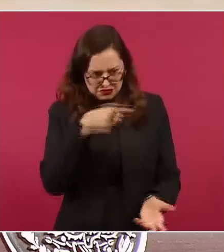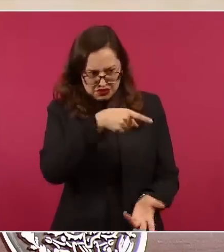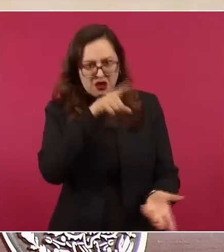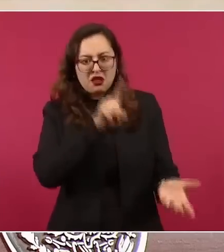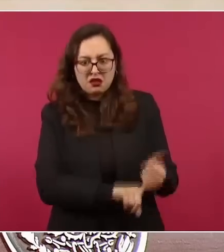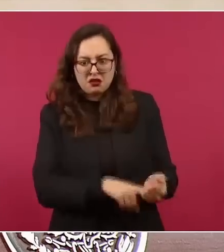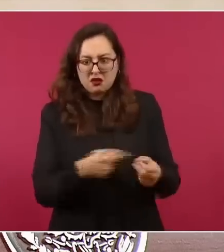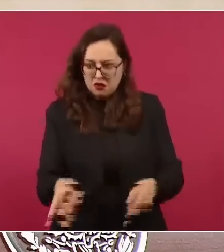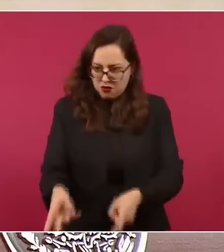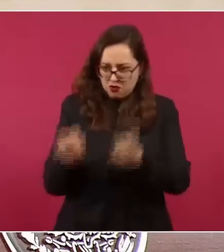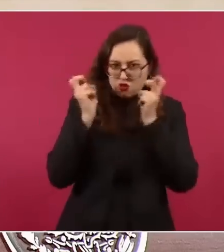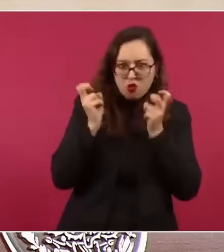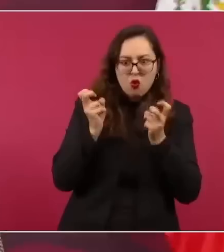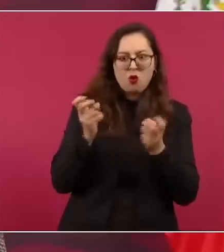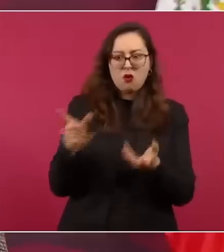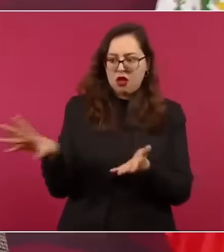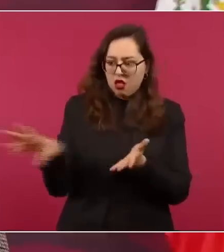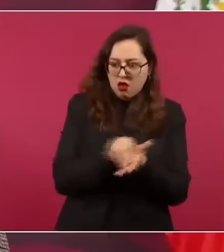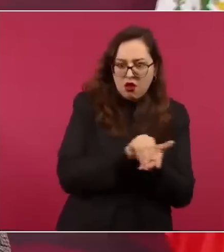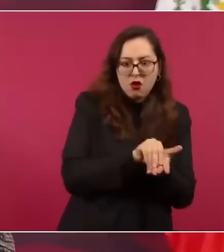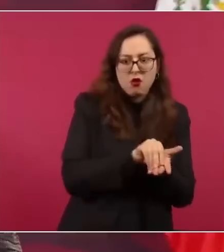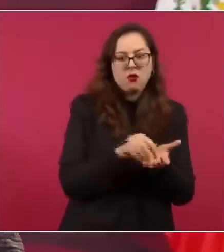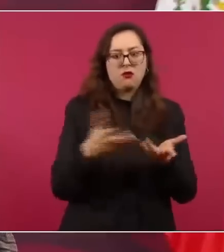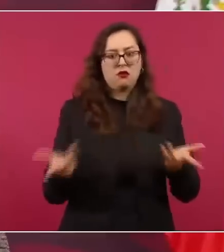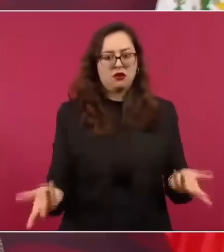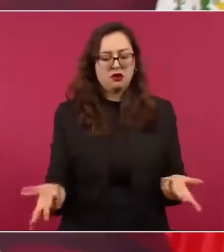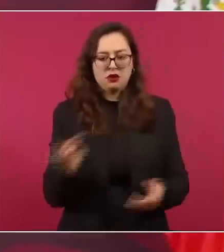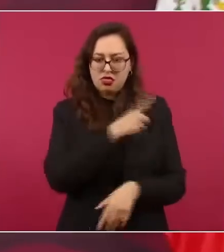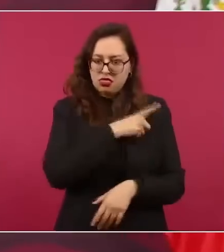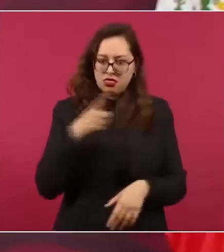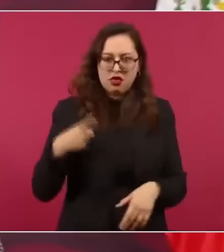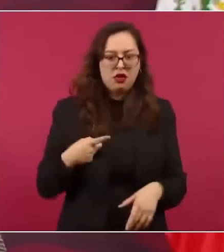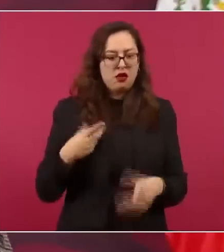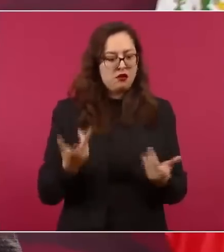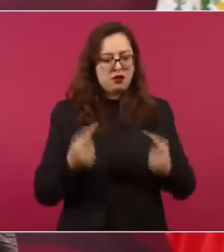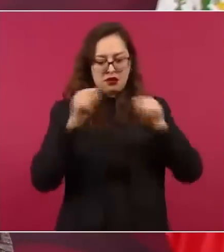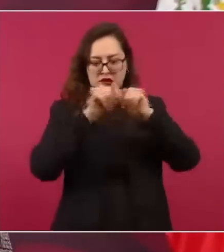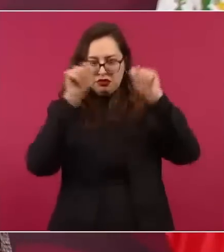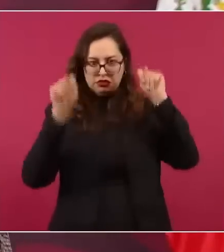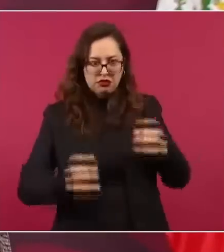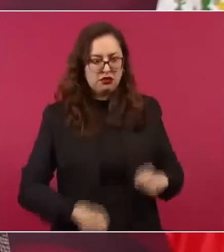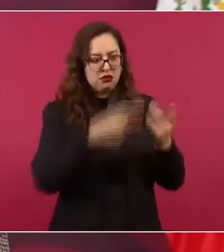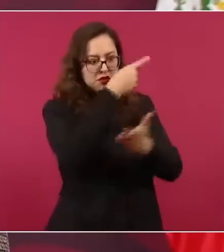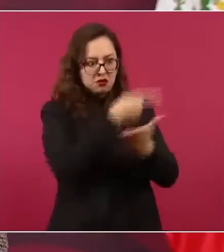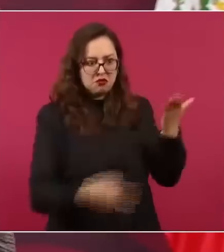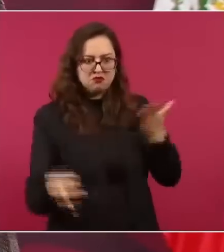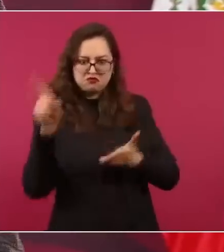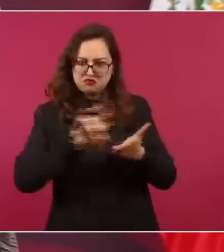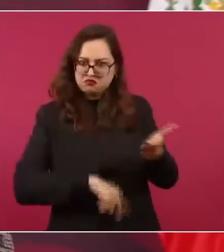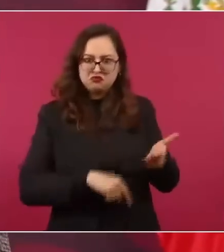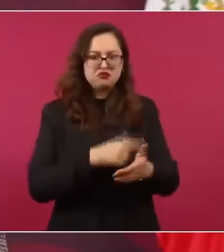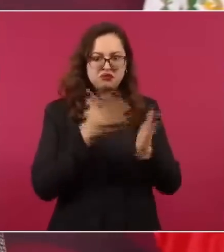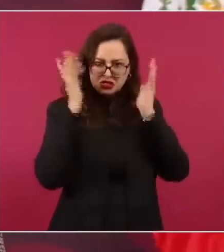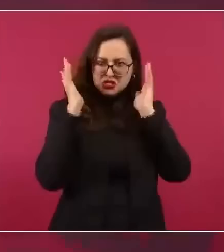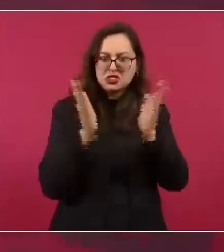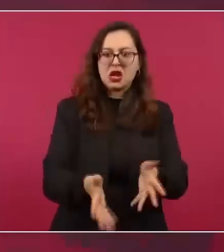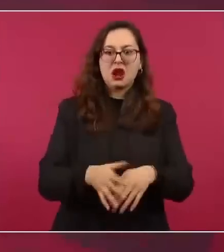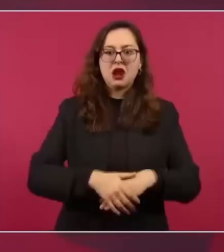y y esto amerita la cancelación de un título,